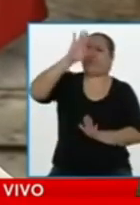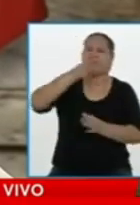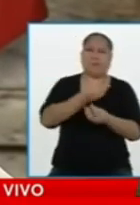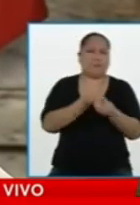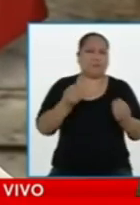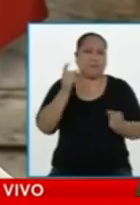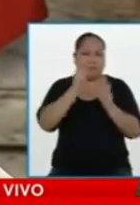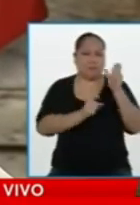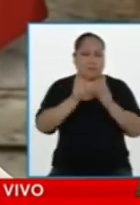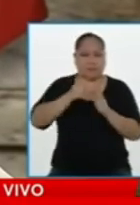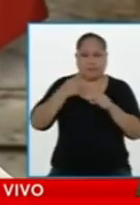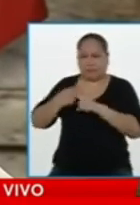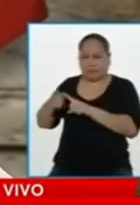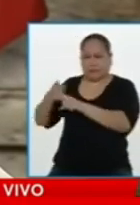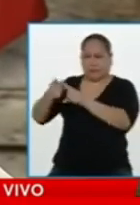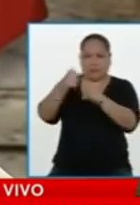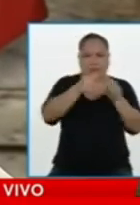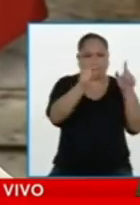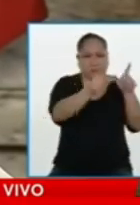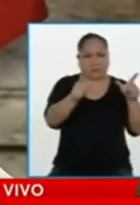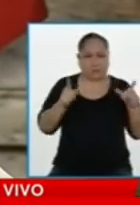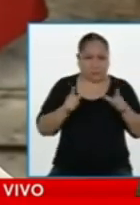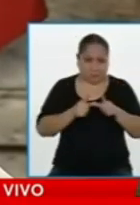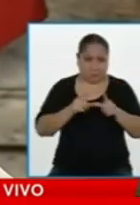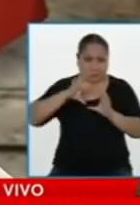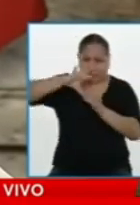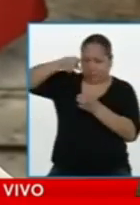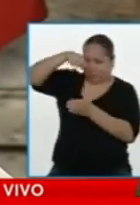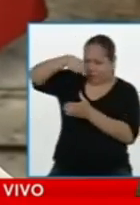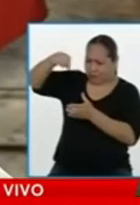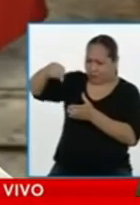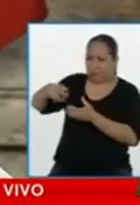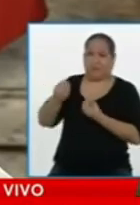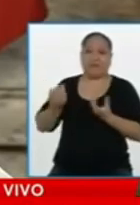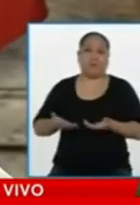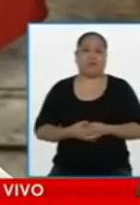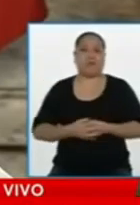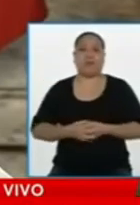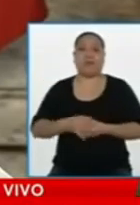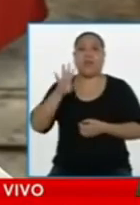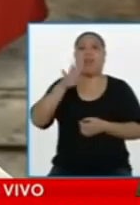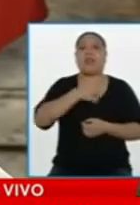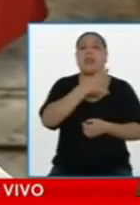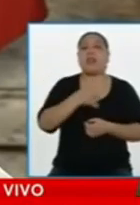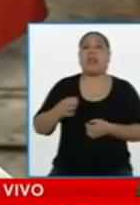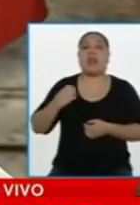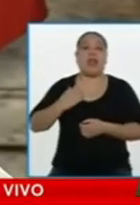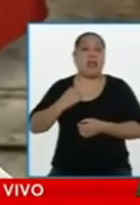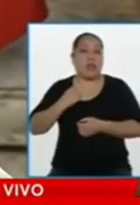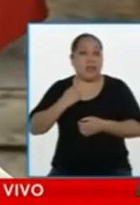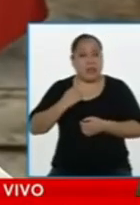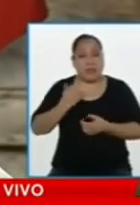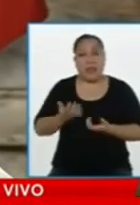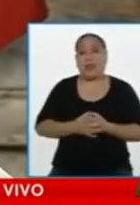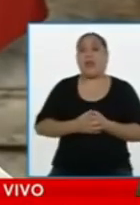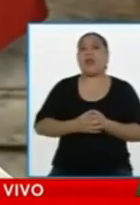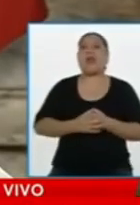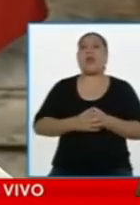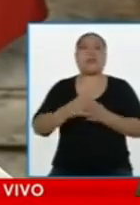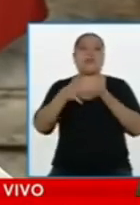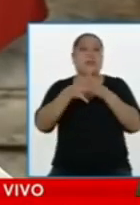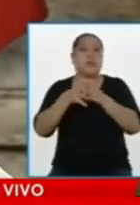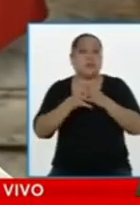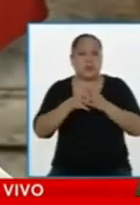pequeñas microempresas, que se sabe, ¿no? Que produce arriba del 75